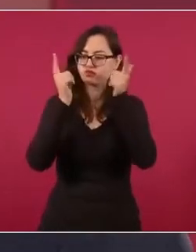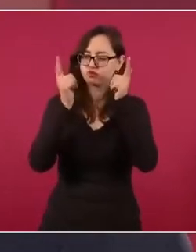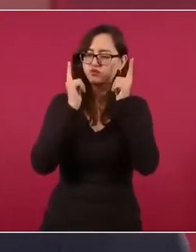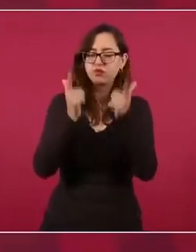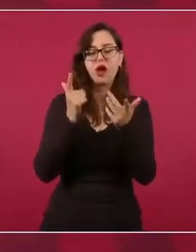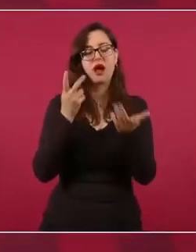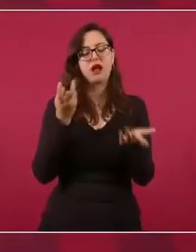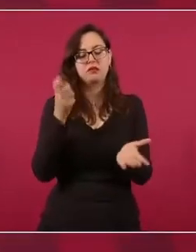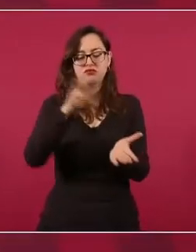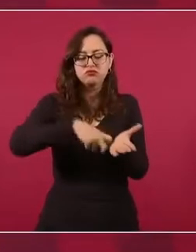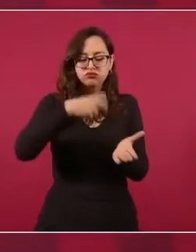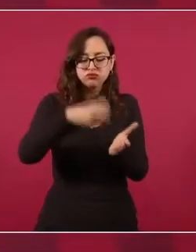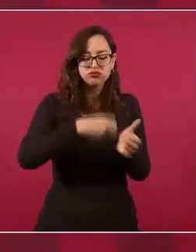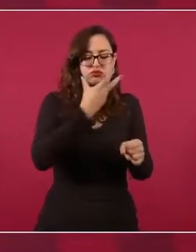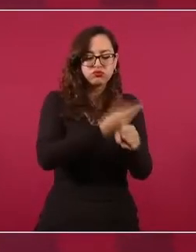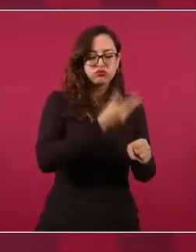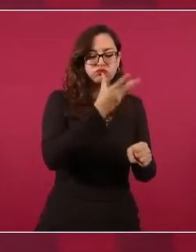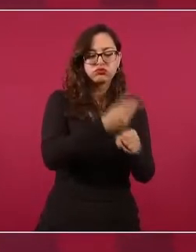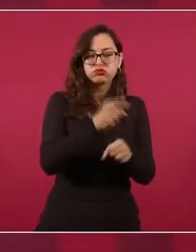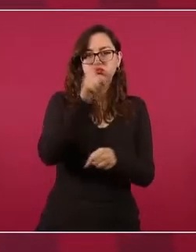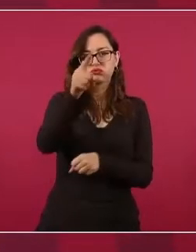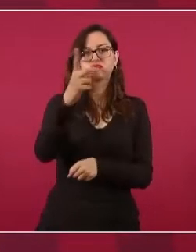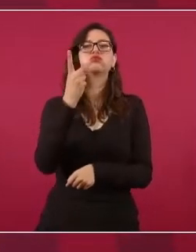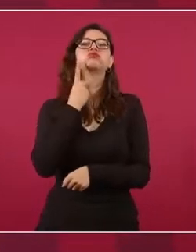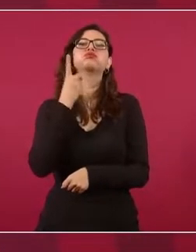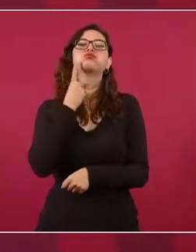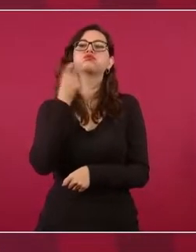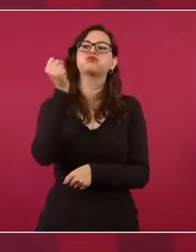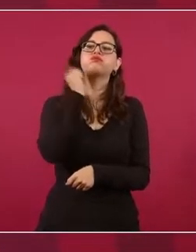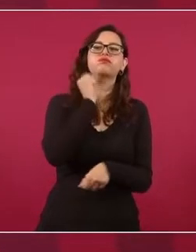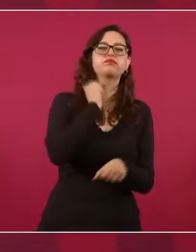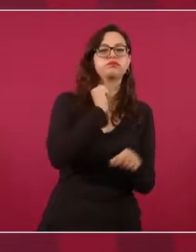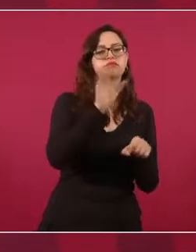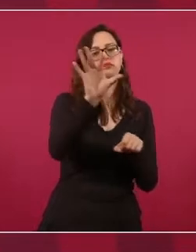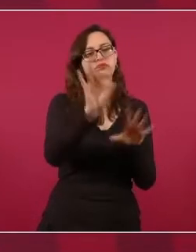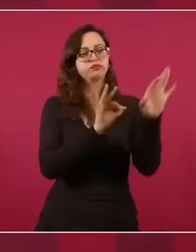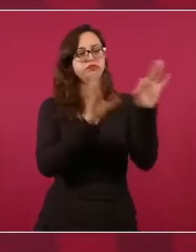de legisladores a Brasil